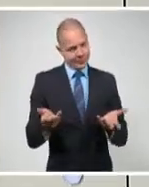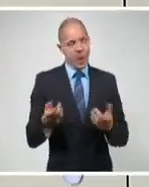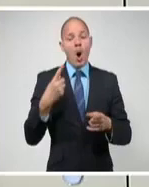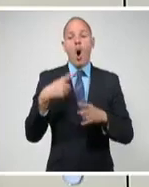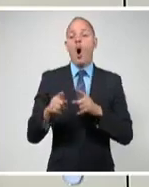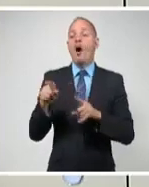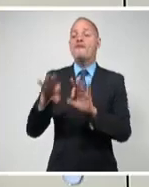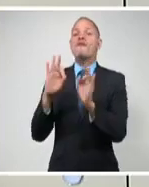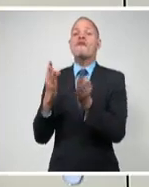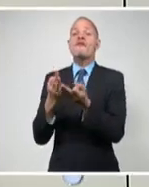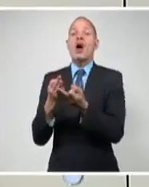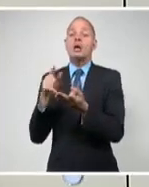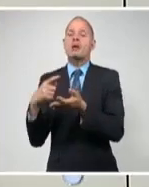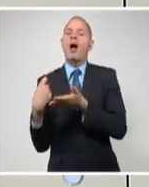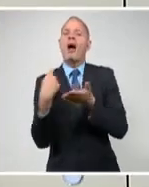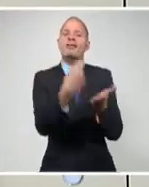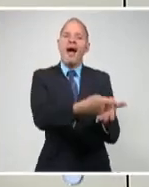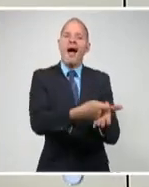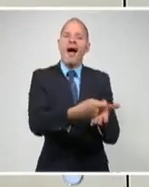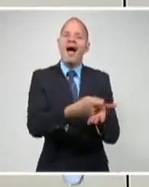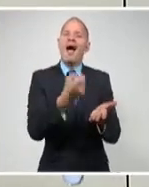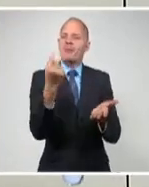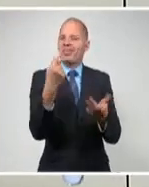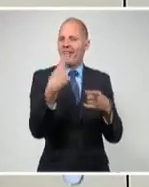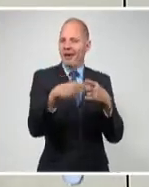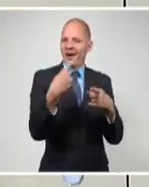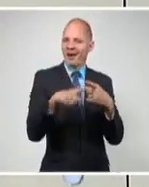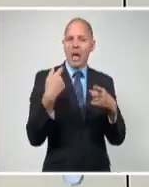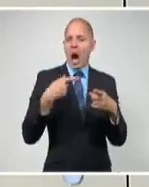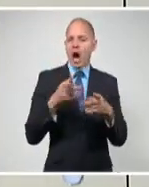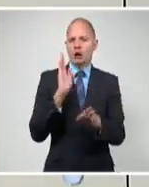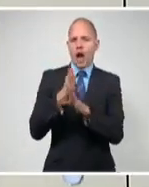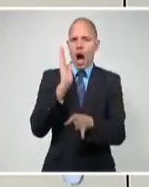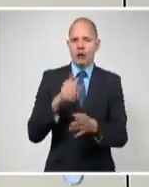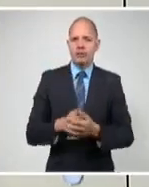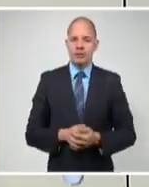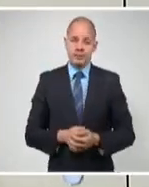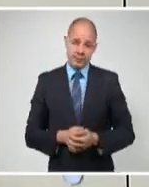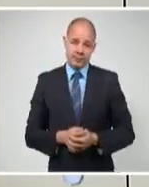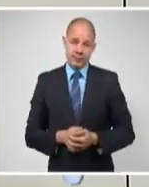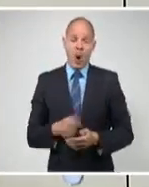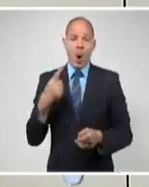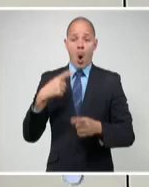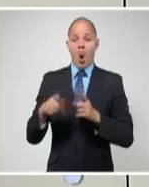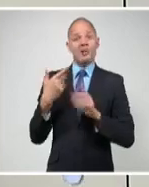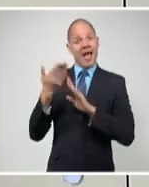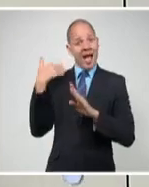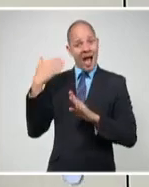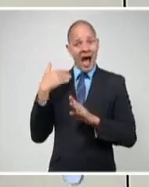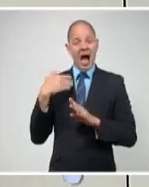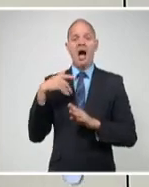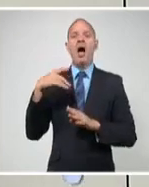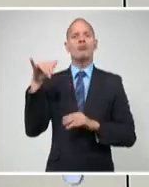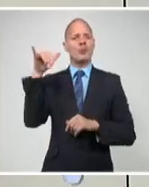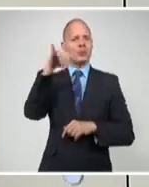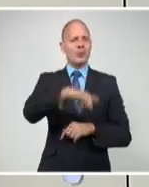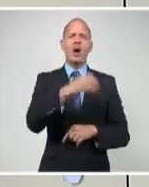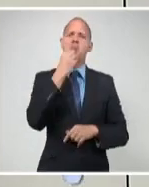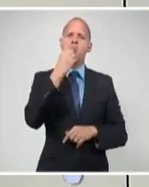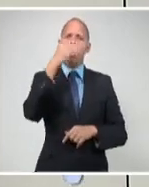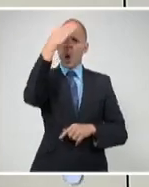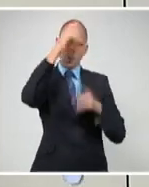vuelos de aerolíneas comerciales a la isla, que ahora solo pueden aterrizar en el aeropuerto de La Habana. Las alrededor de 240